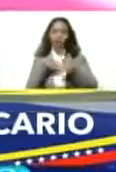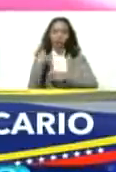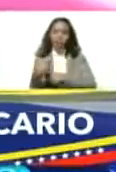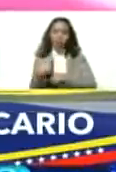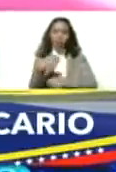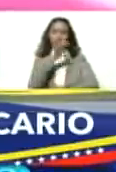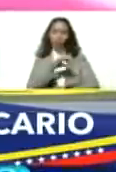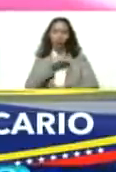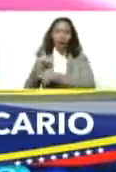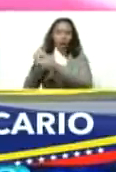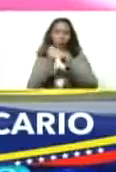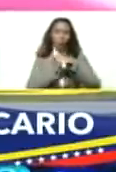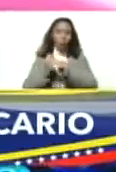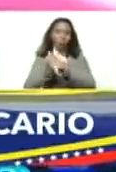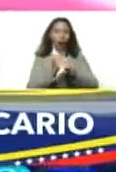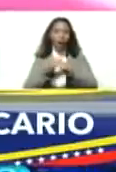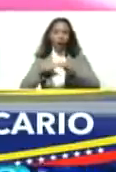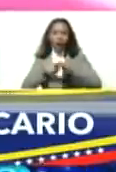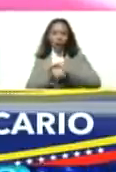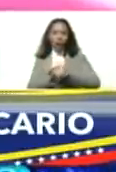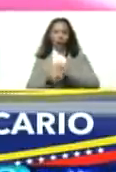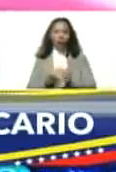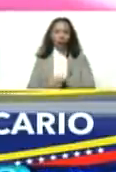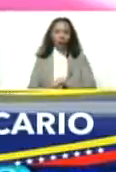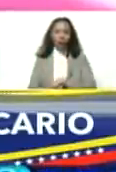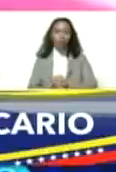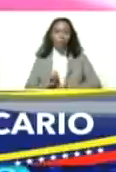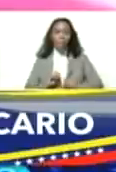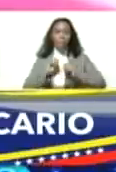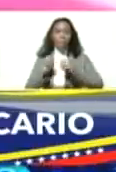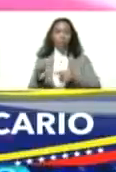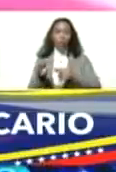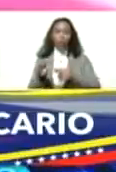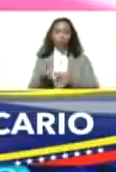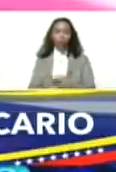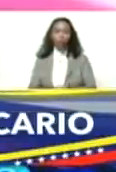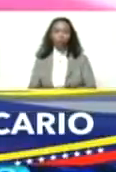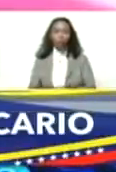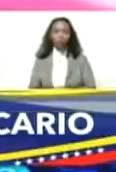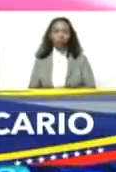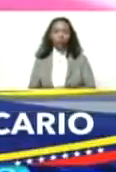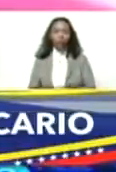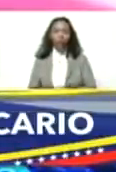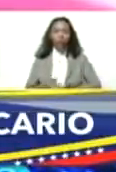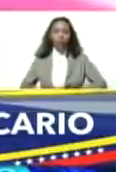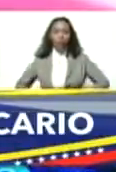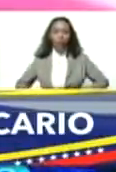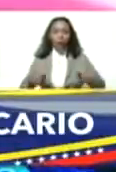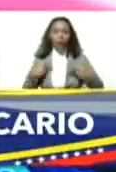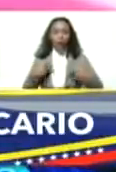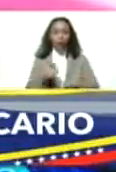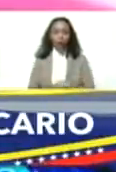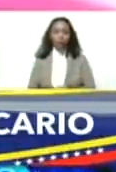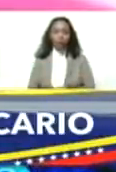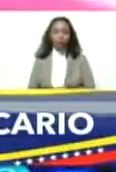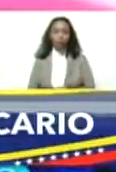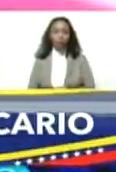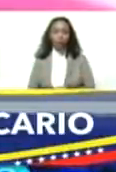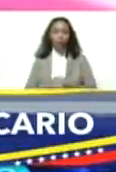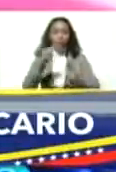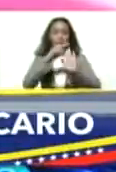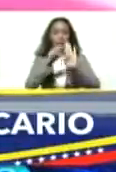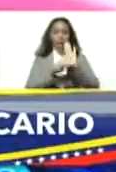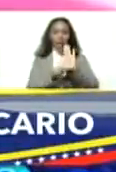de igualdad en el acceso y en las oportunidades de la vida. Y a nivel